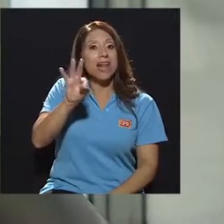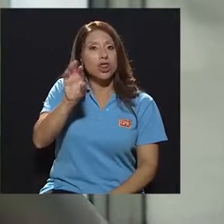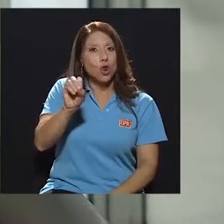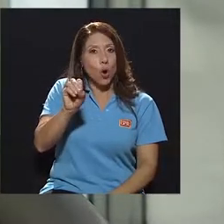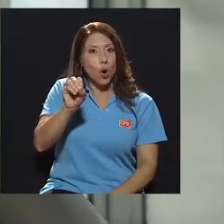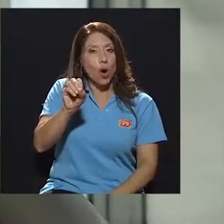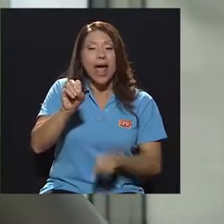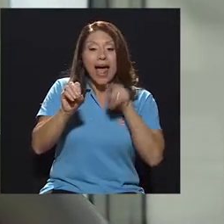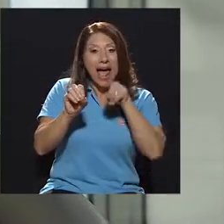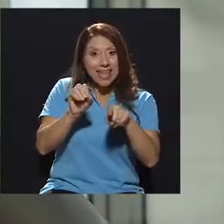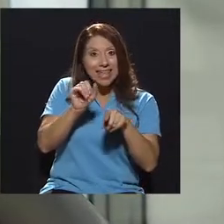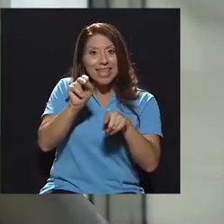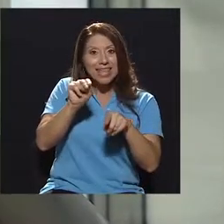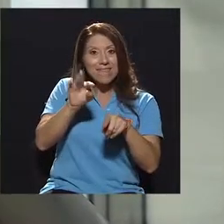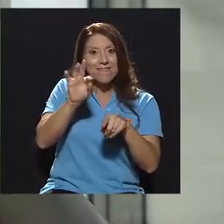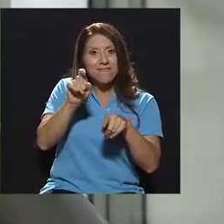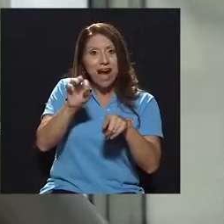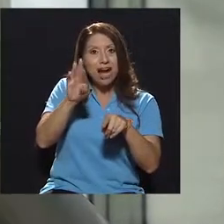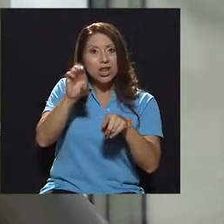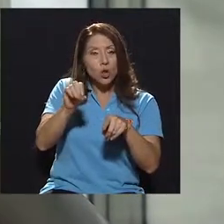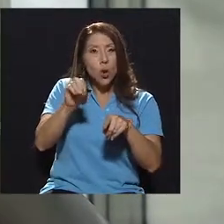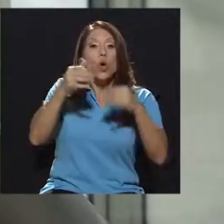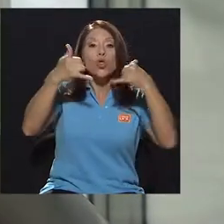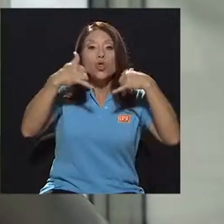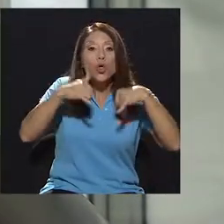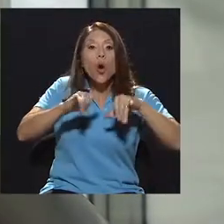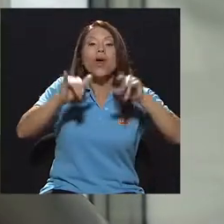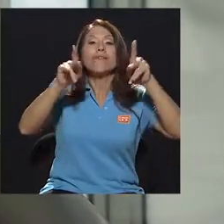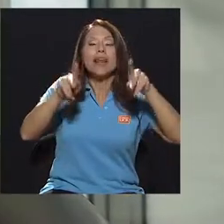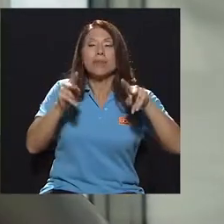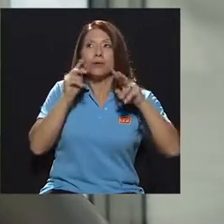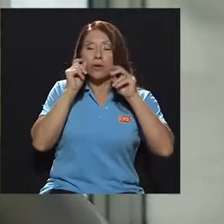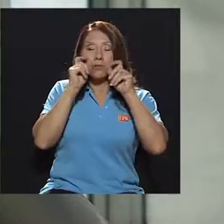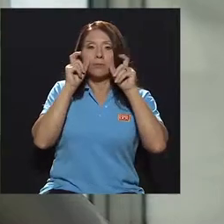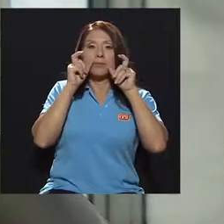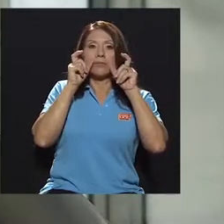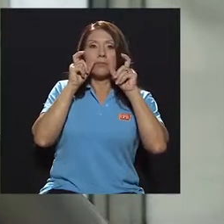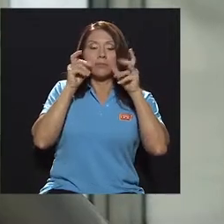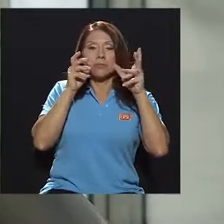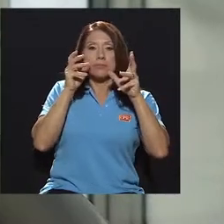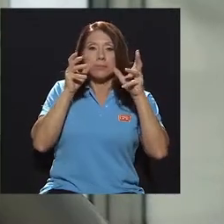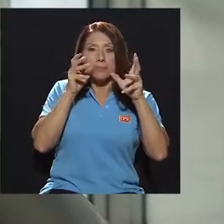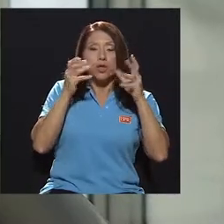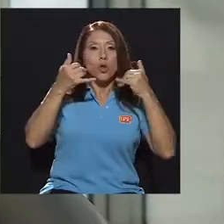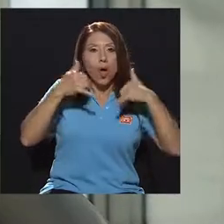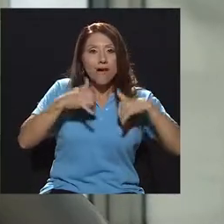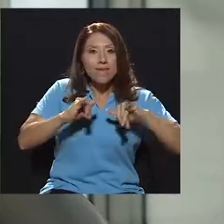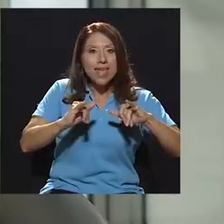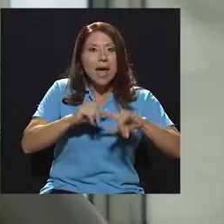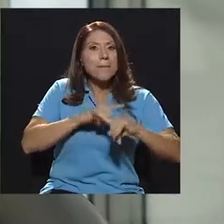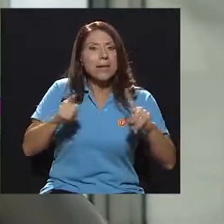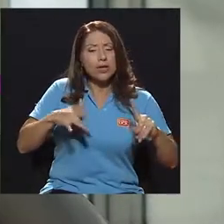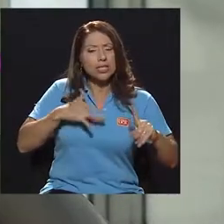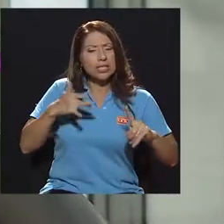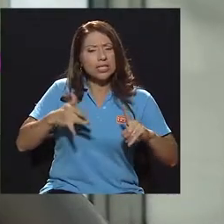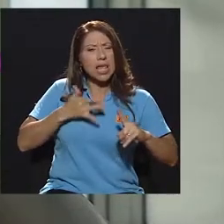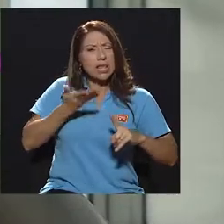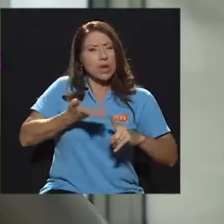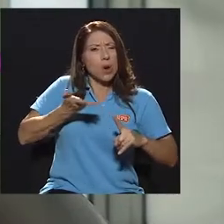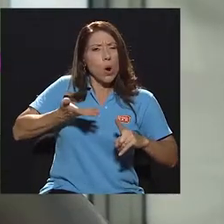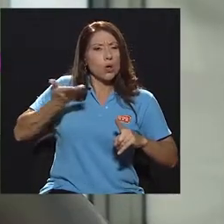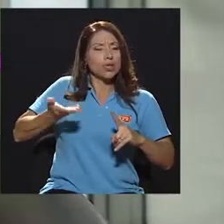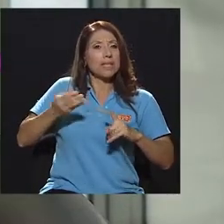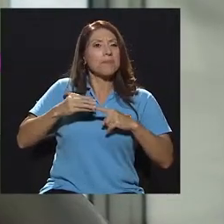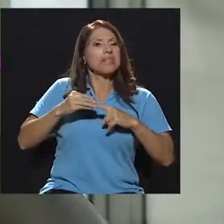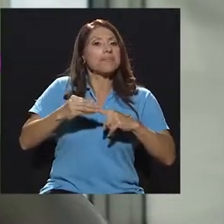infarto la persona todavía está consciente. Lo que pasa es que presenta ciertos síntomas que el principal es como una opresión